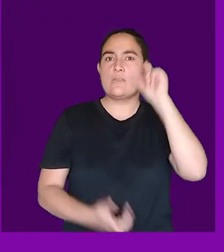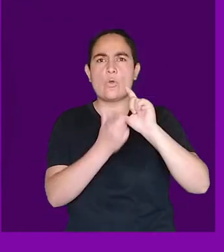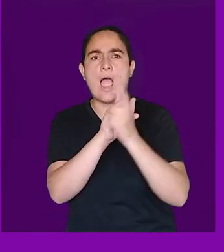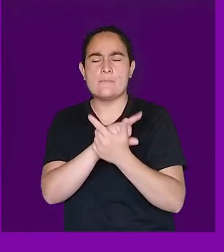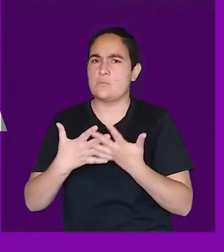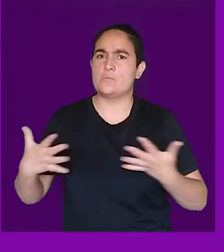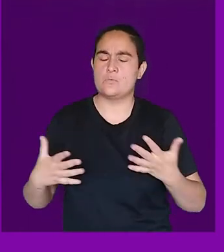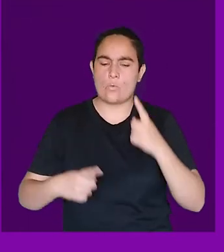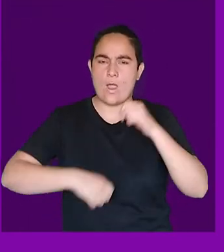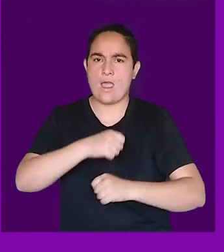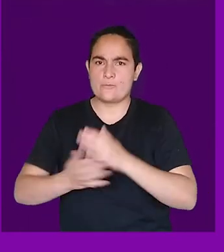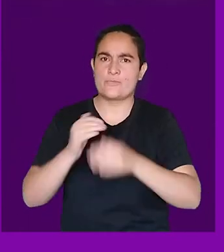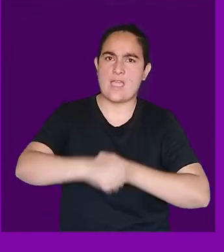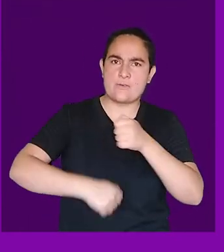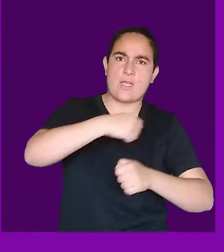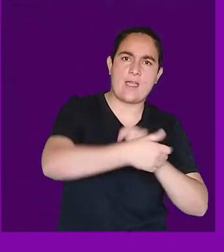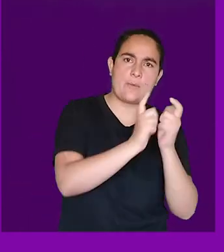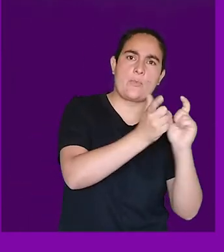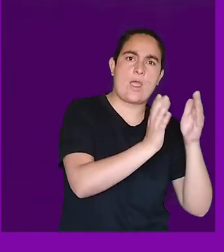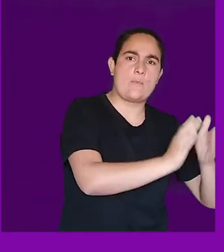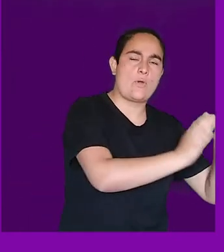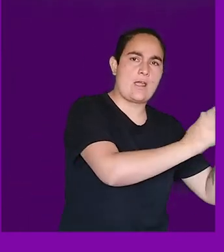Observemos los siguientes ejemplos.